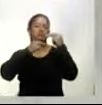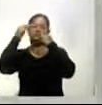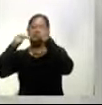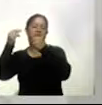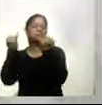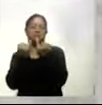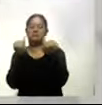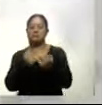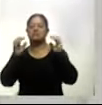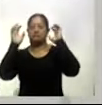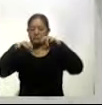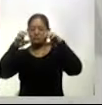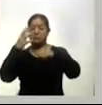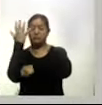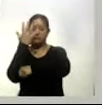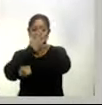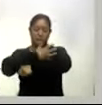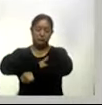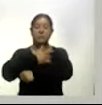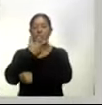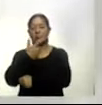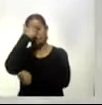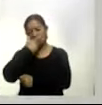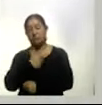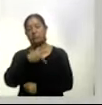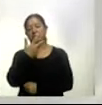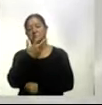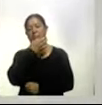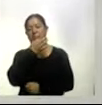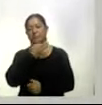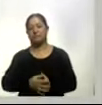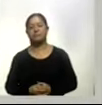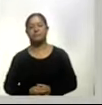lluvias la puesta de sol será a las 20 horas con 13 minutos